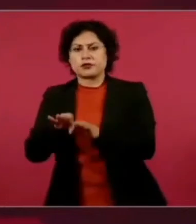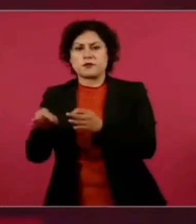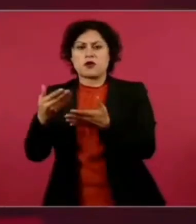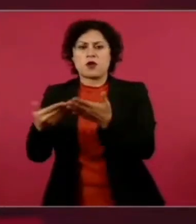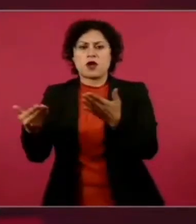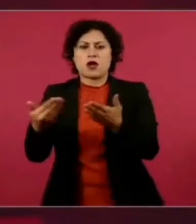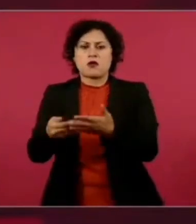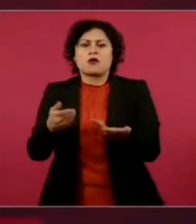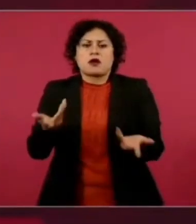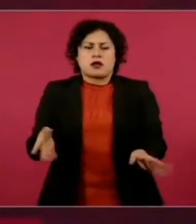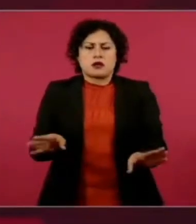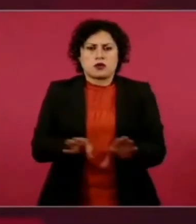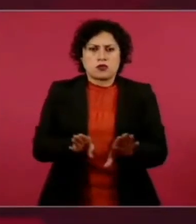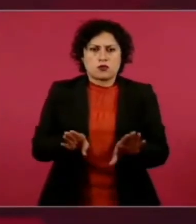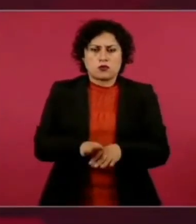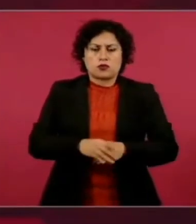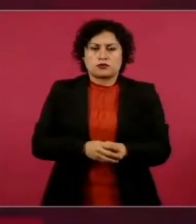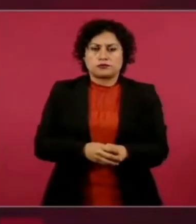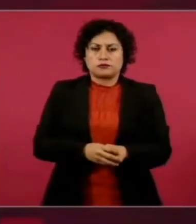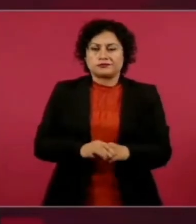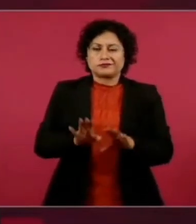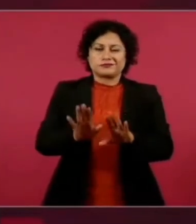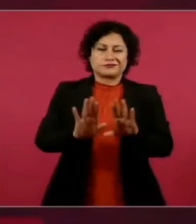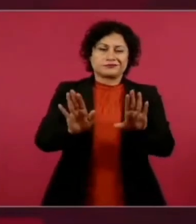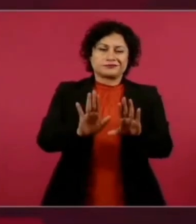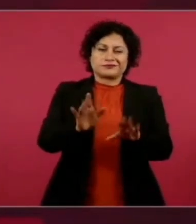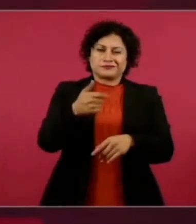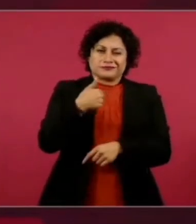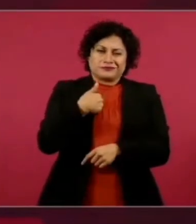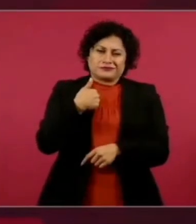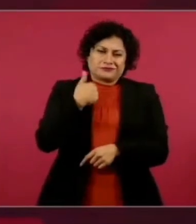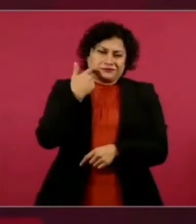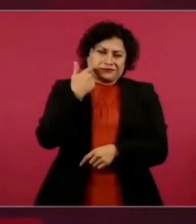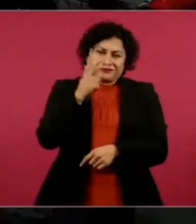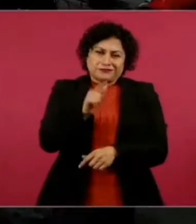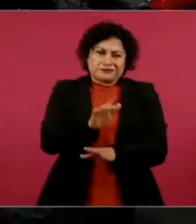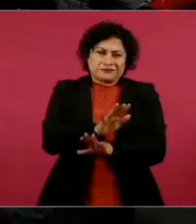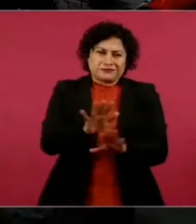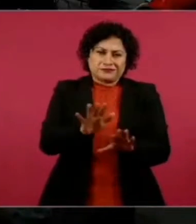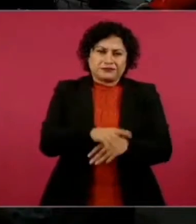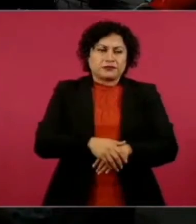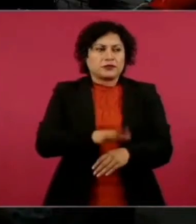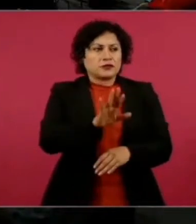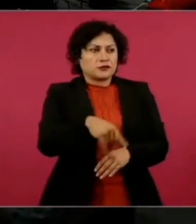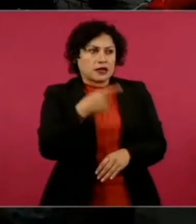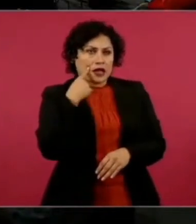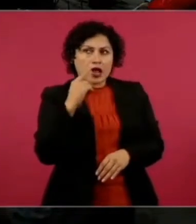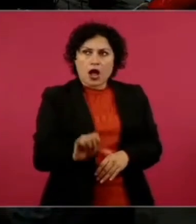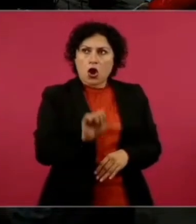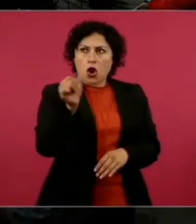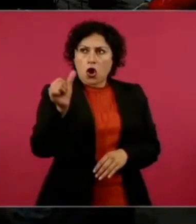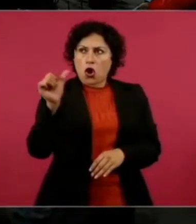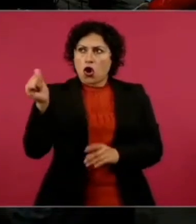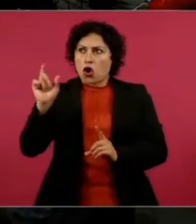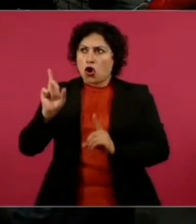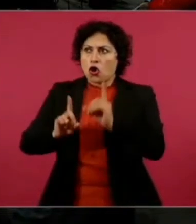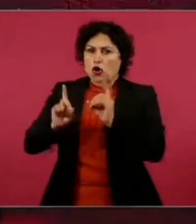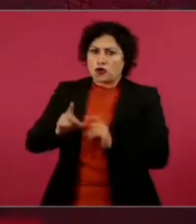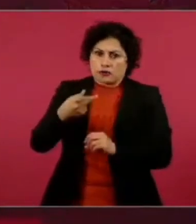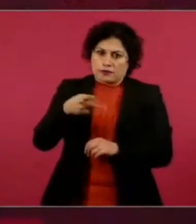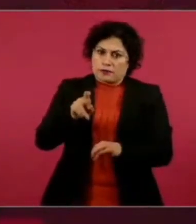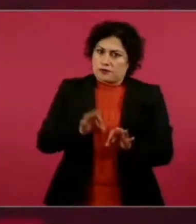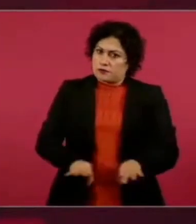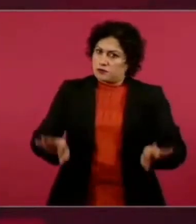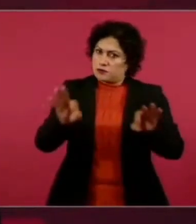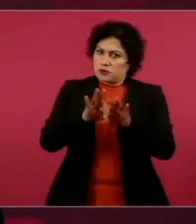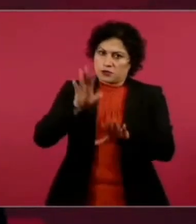ya no, ya les dije que además… Sí, muy cuestionado otro nombramiento, pero este sí es más importante. Ya les dije que yo ya entregué el